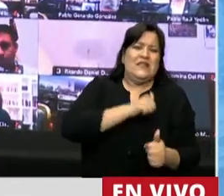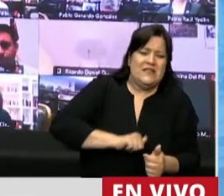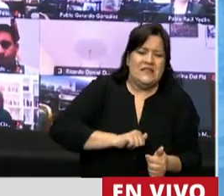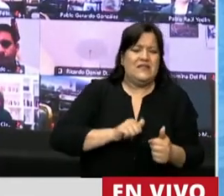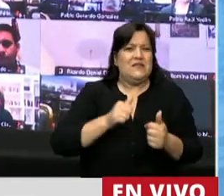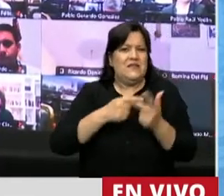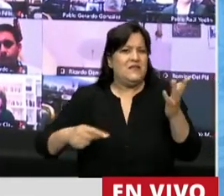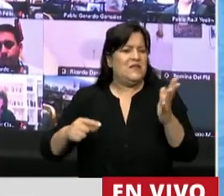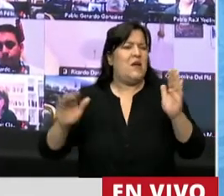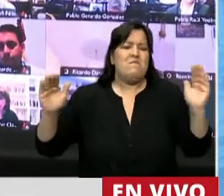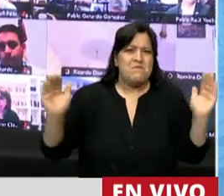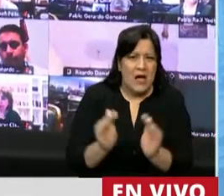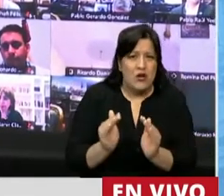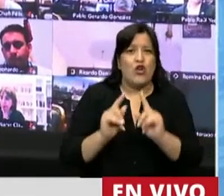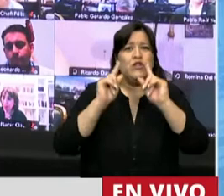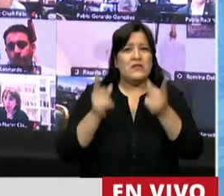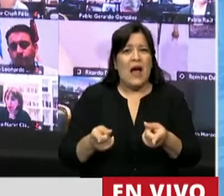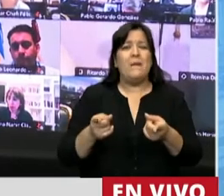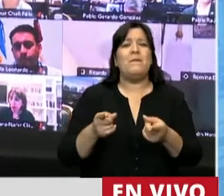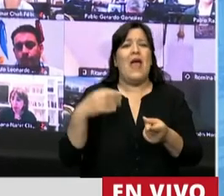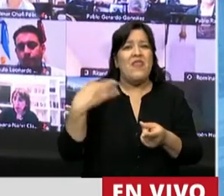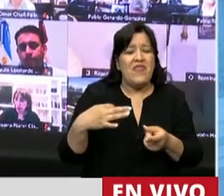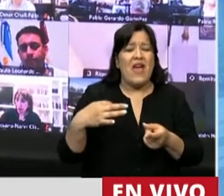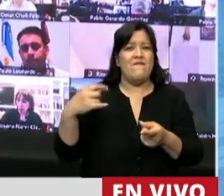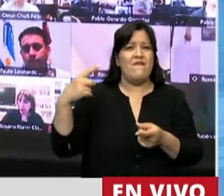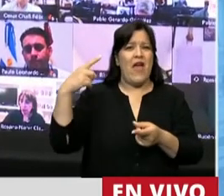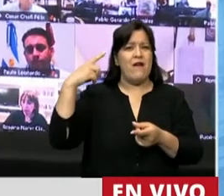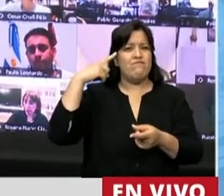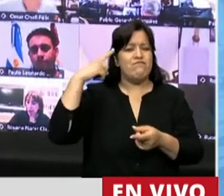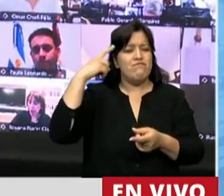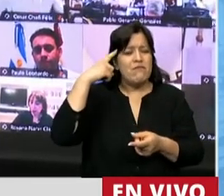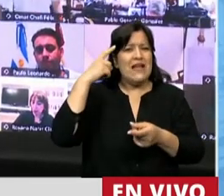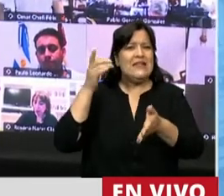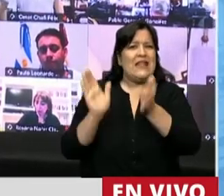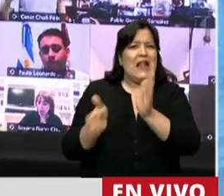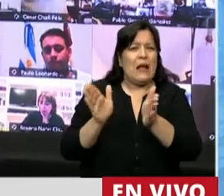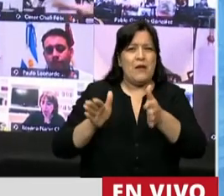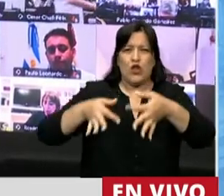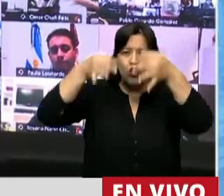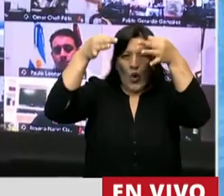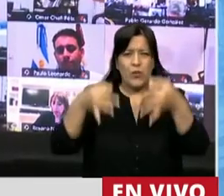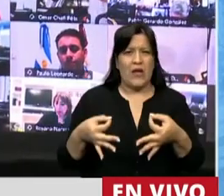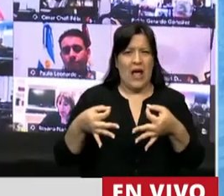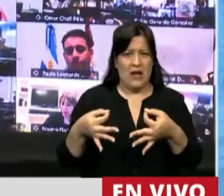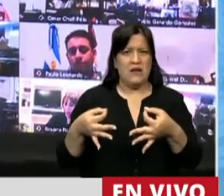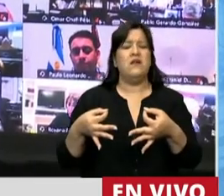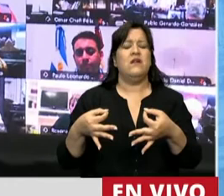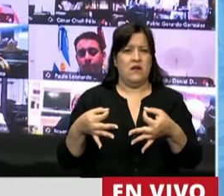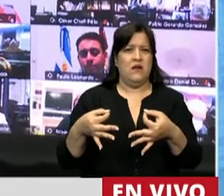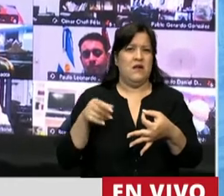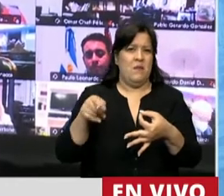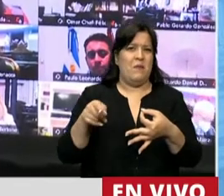eficiente de las víctimas a través de un abordaje responsable y complejo de la